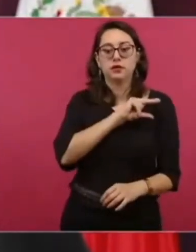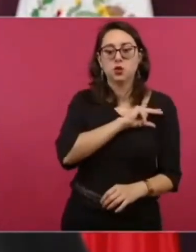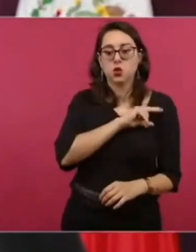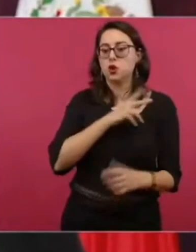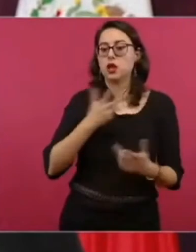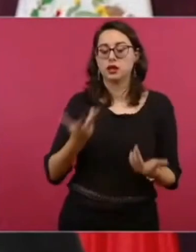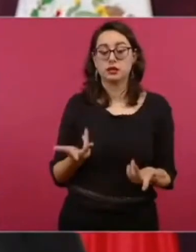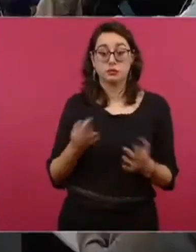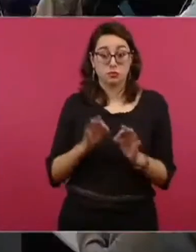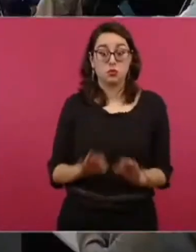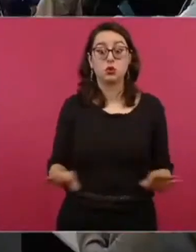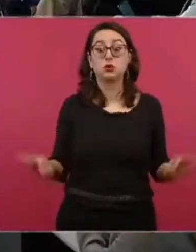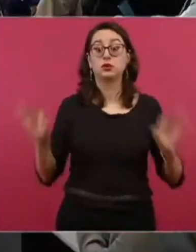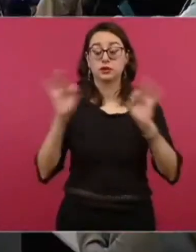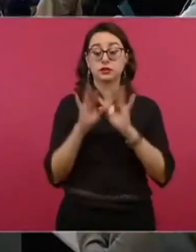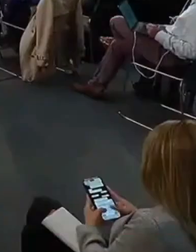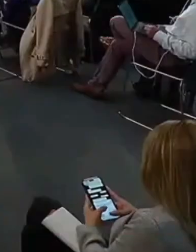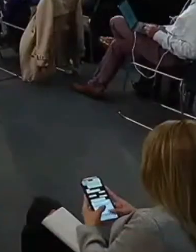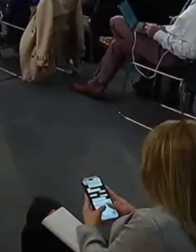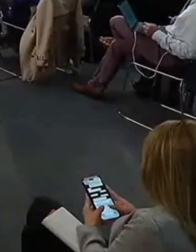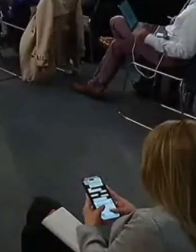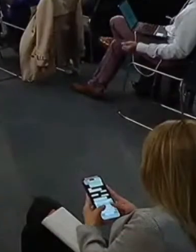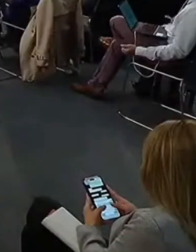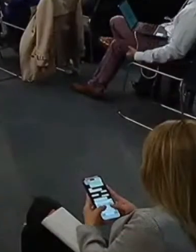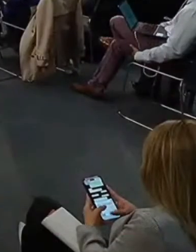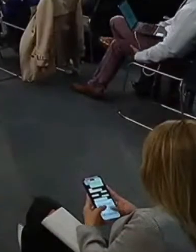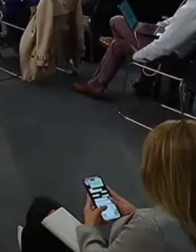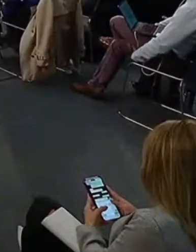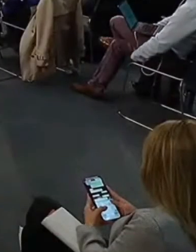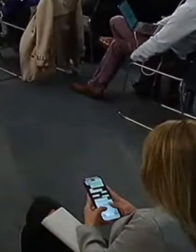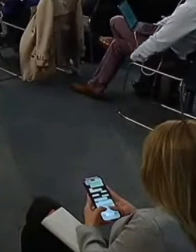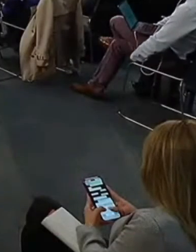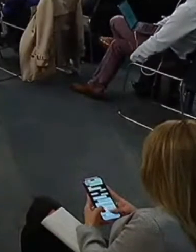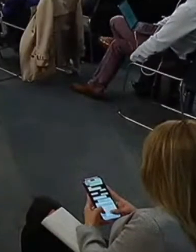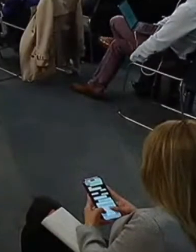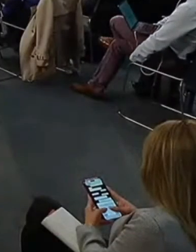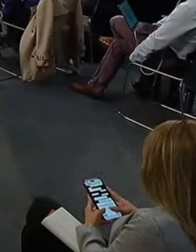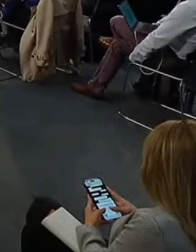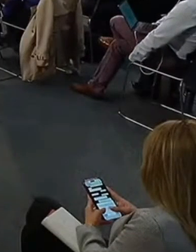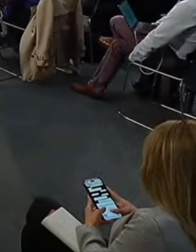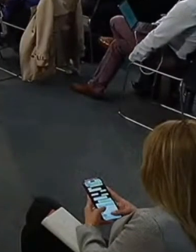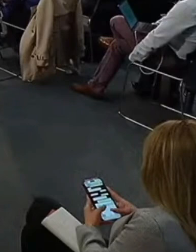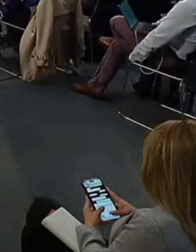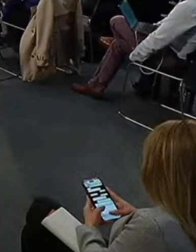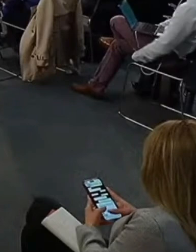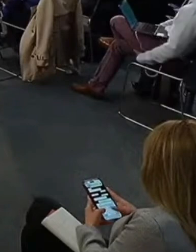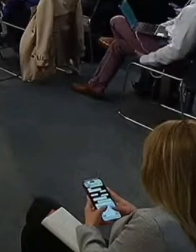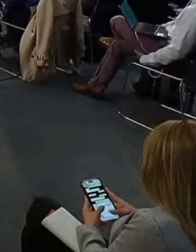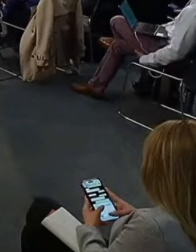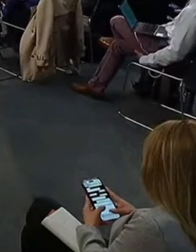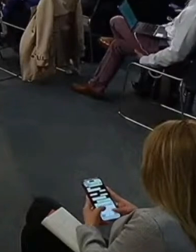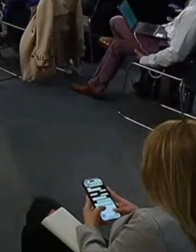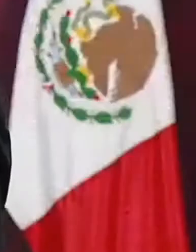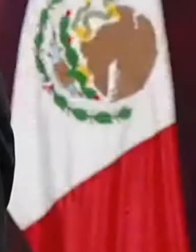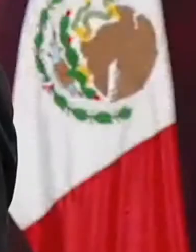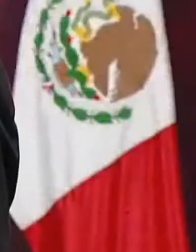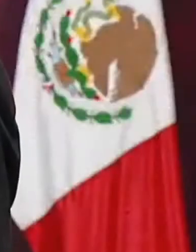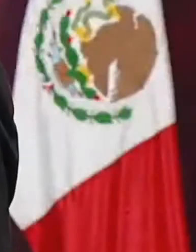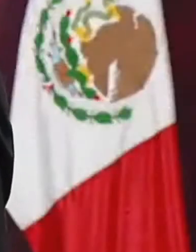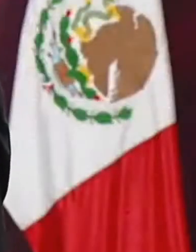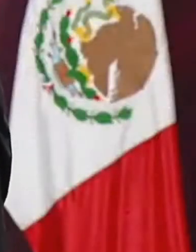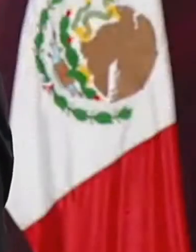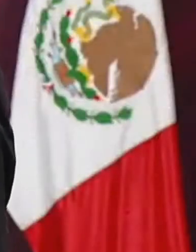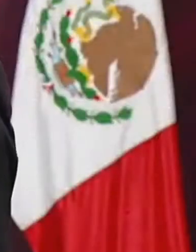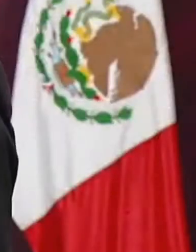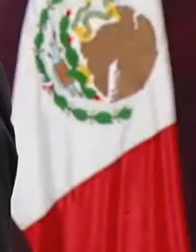Bueno, toda la educación. Y tenemos que procurar eso. Pero nosotros no nos metemos